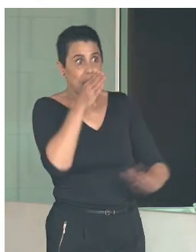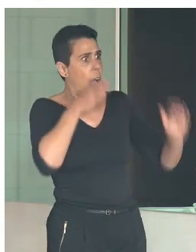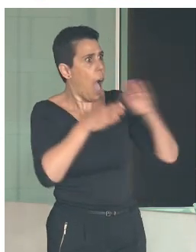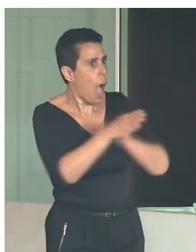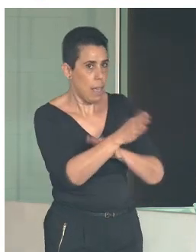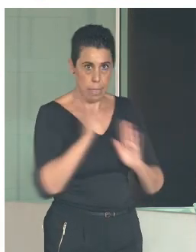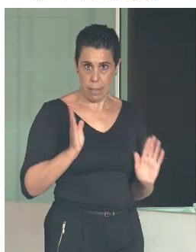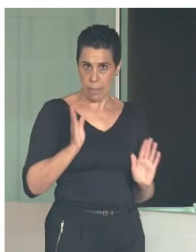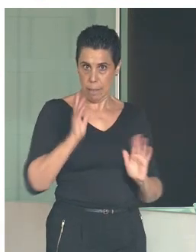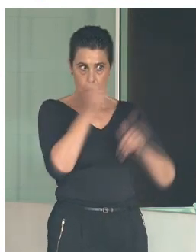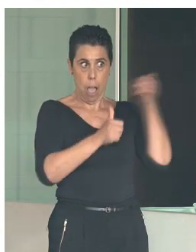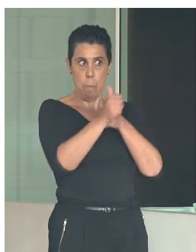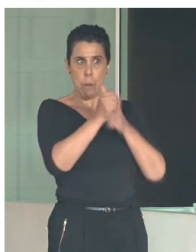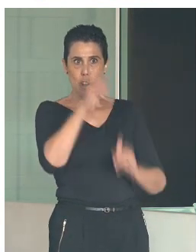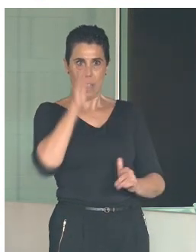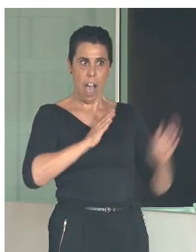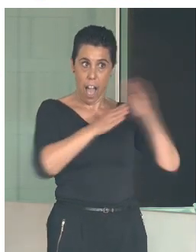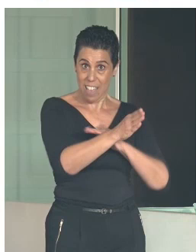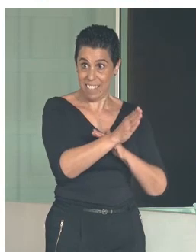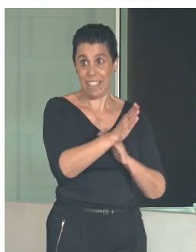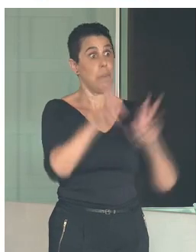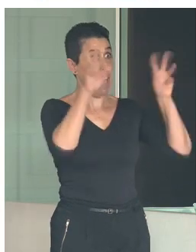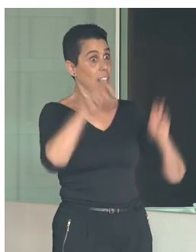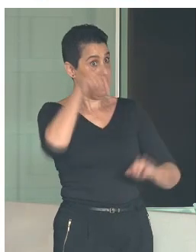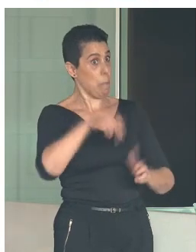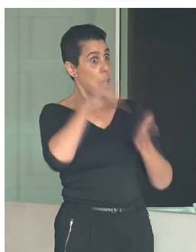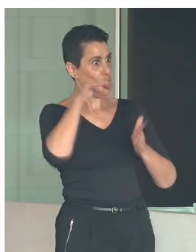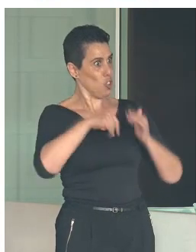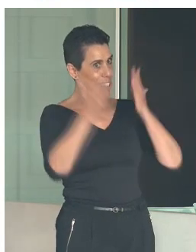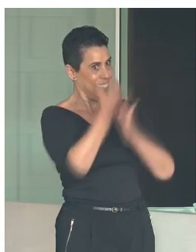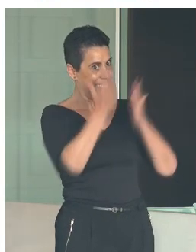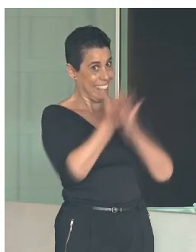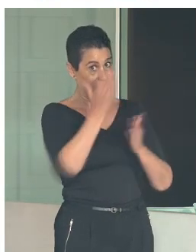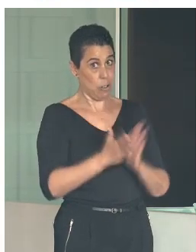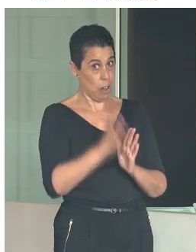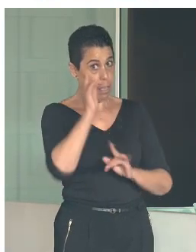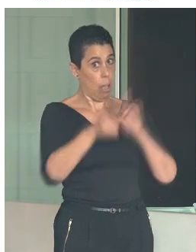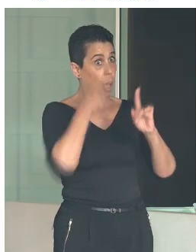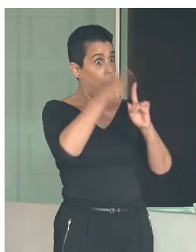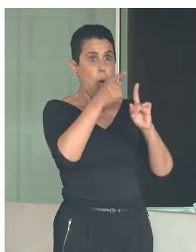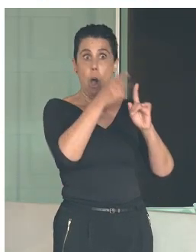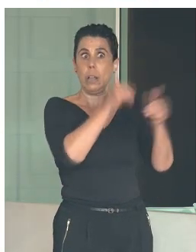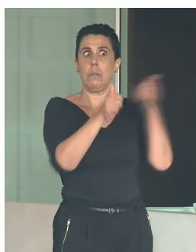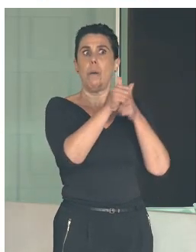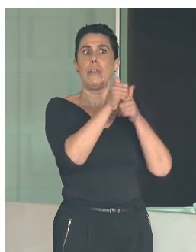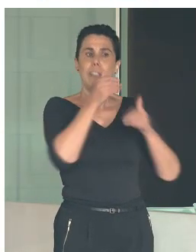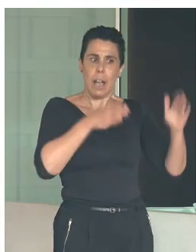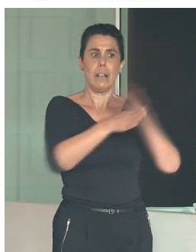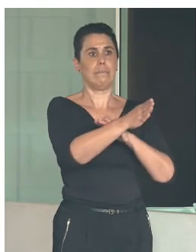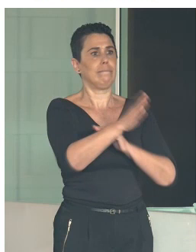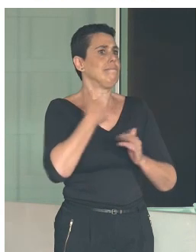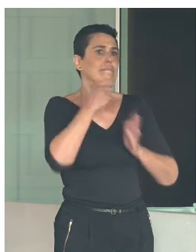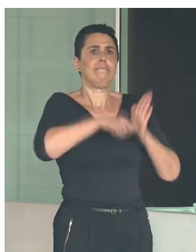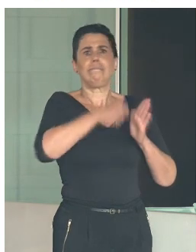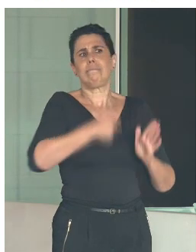objeto de trabajo de estos días. Aspecto que, evidentemente, consideramos que es esencial. No me extiendo más, solo quería darles